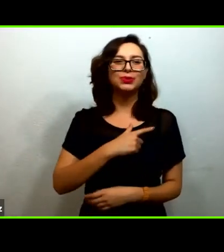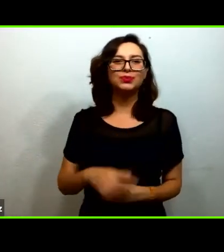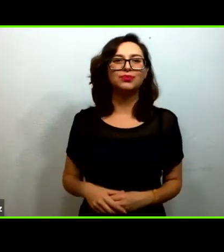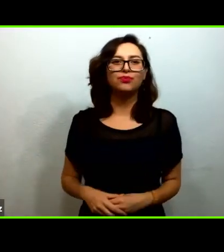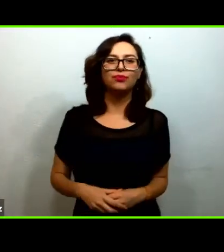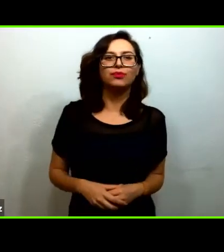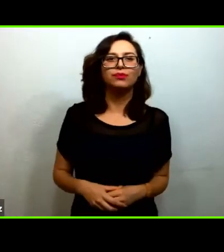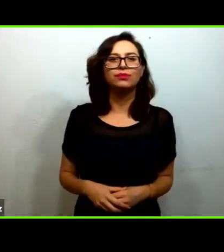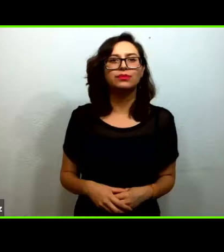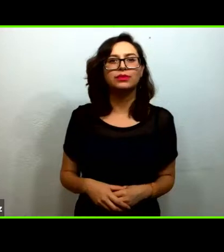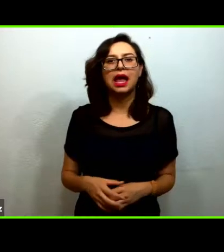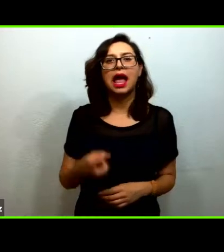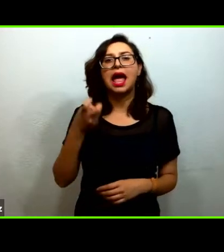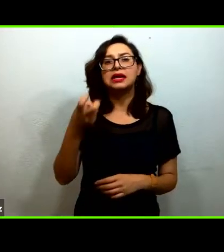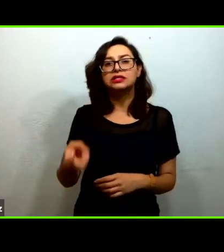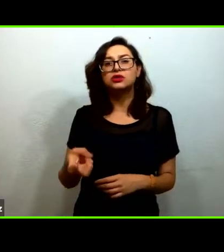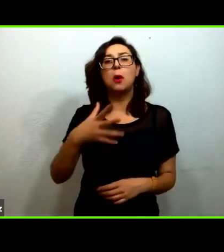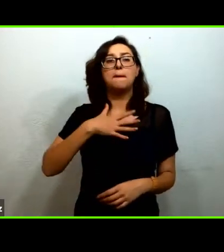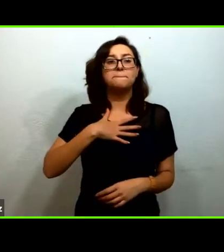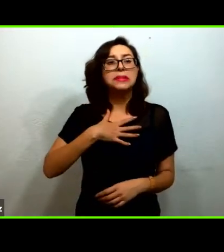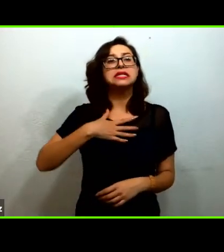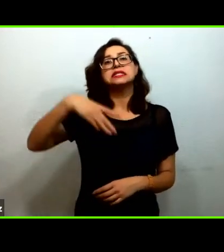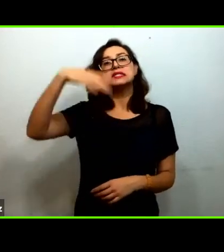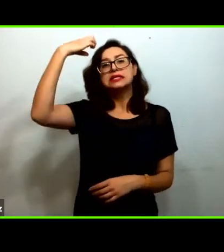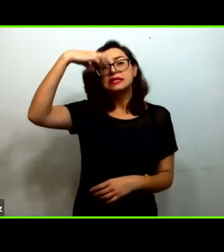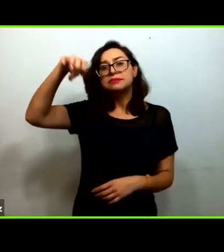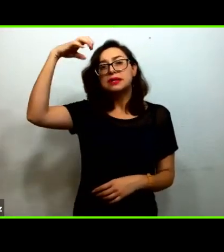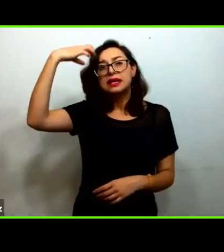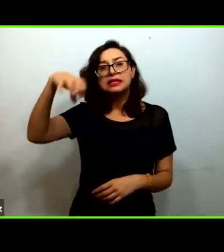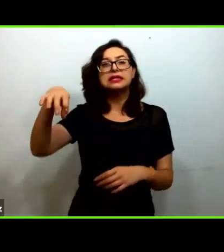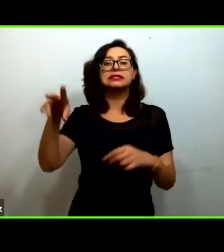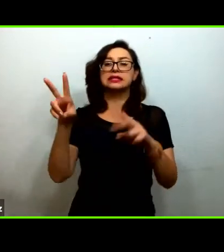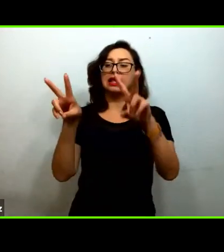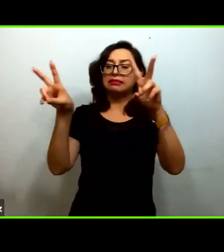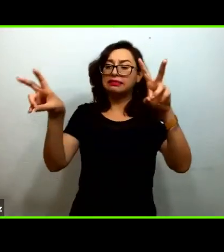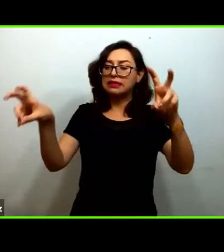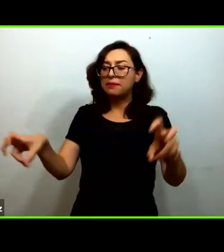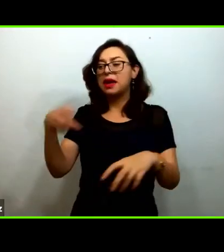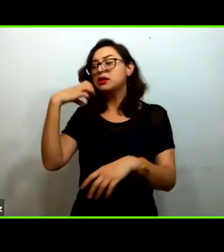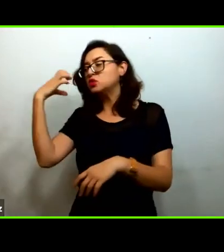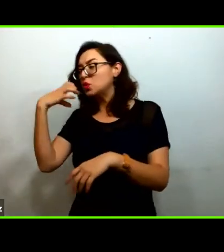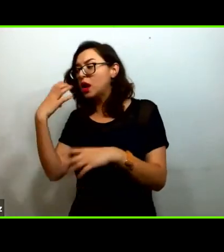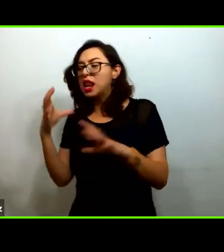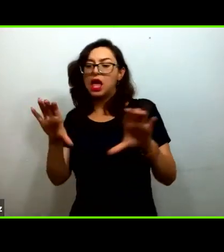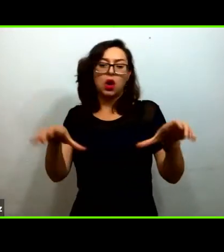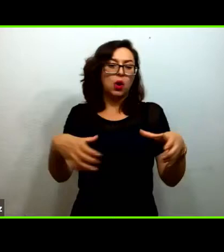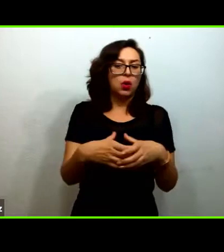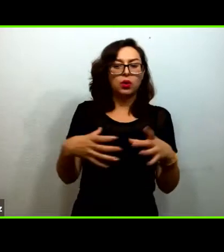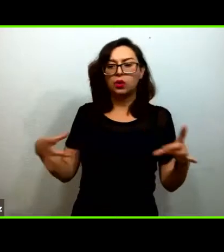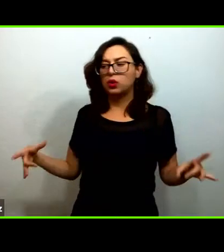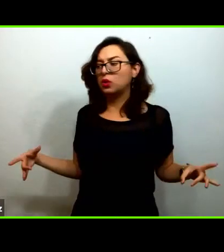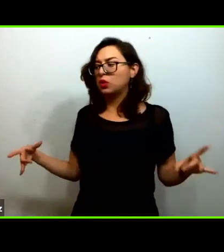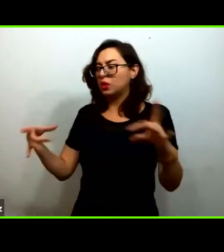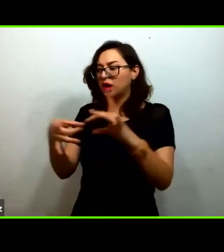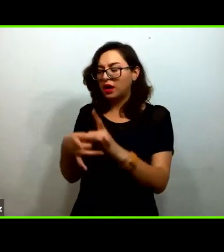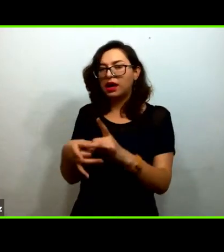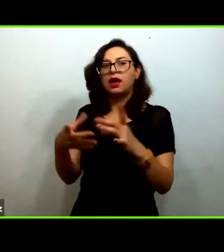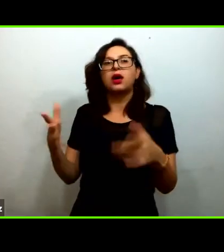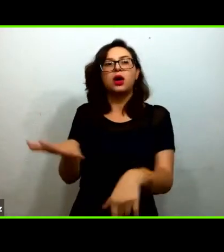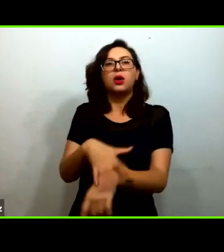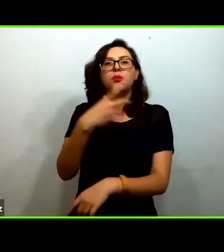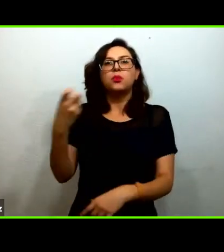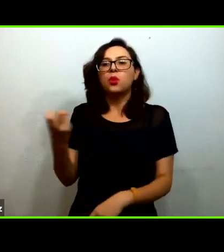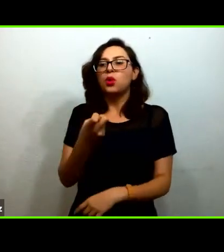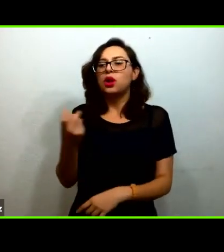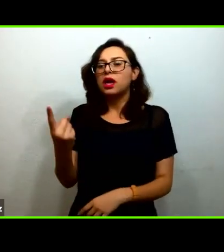esta experiencia de vínculo escuela comunidad en la que podemos ver que al final de cuentas las alianzas